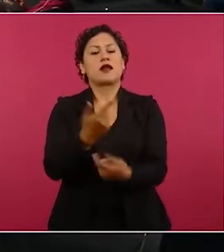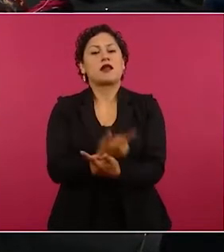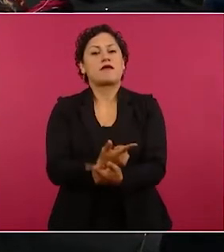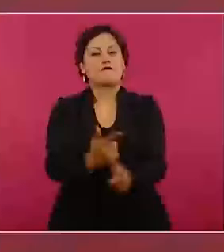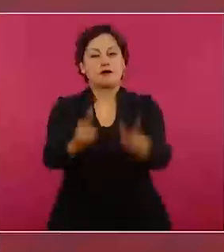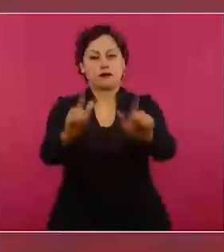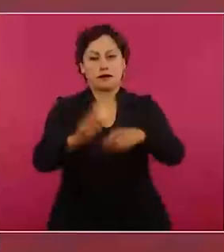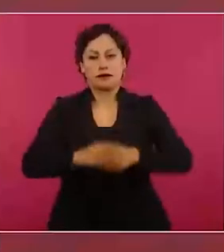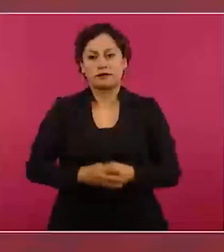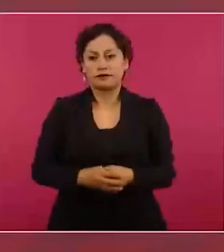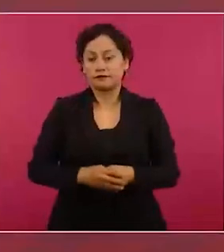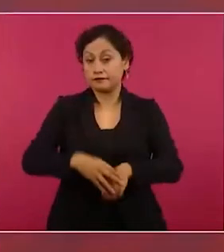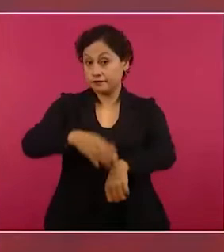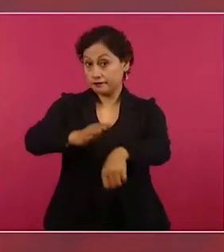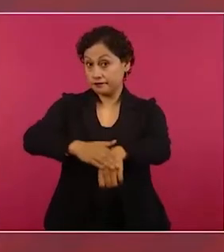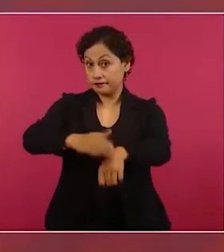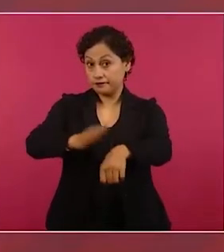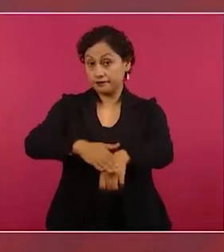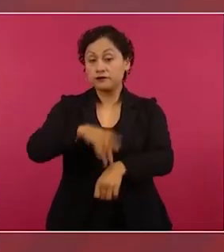ocultar nada.